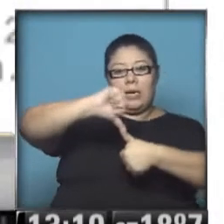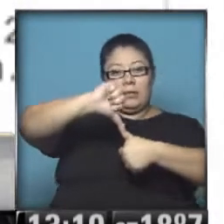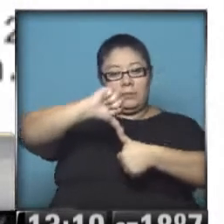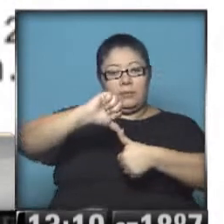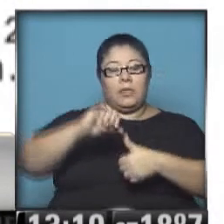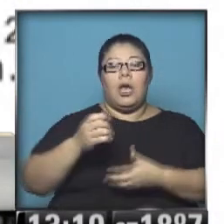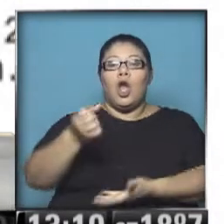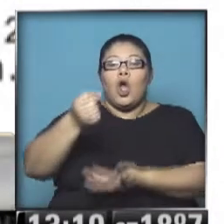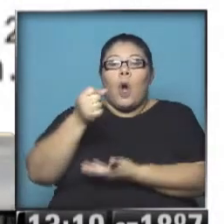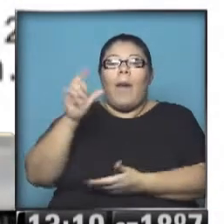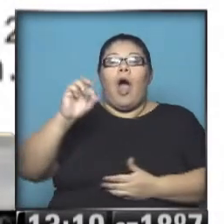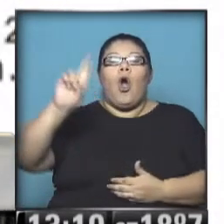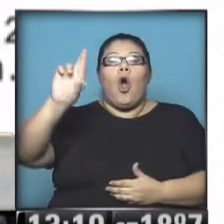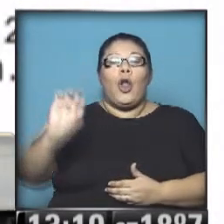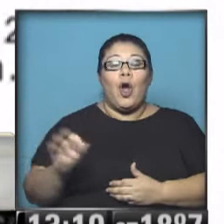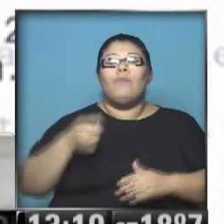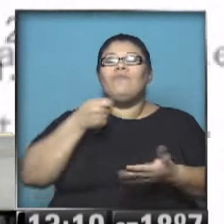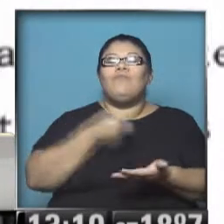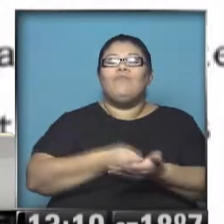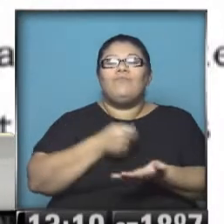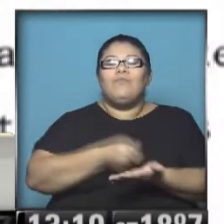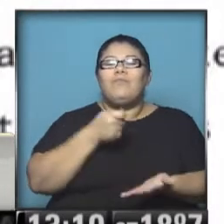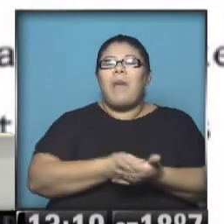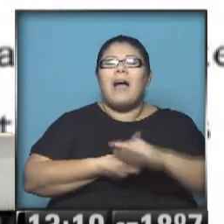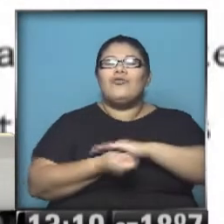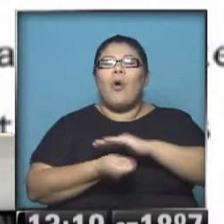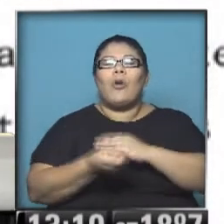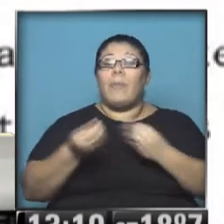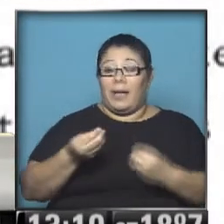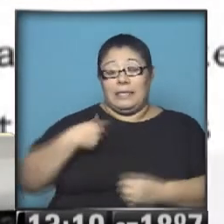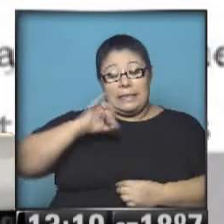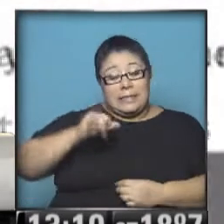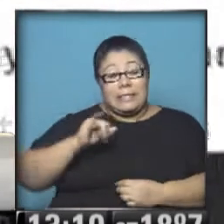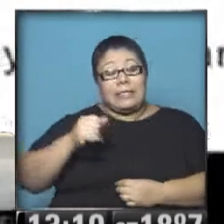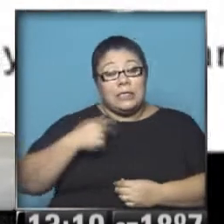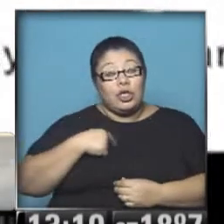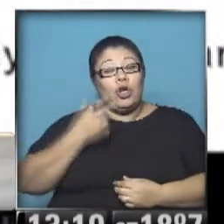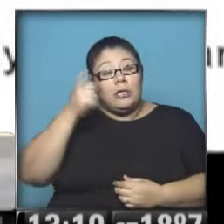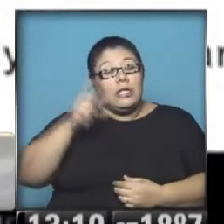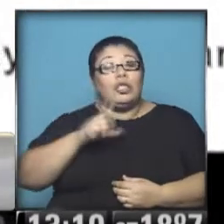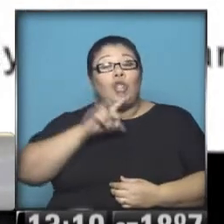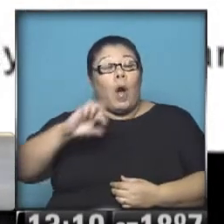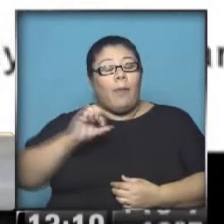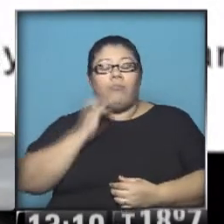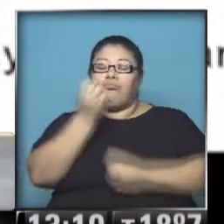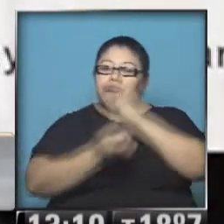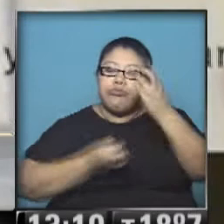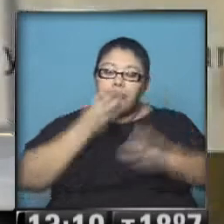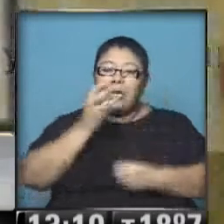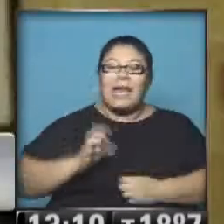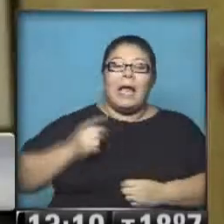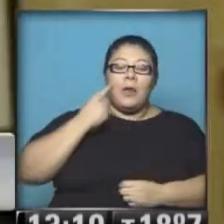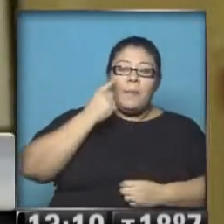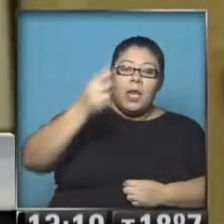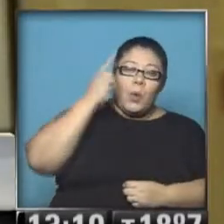¿Cuántos sobornos o para qué sobornos dijo, hola, sí, acá estoy, este muchacho, el topo, para la Copa del 96, del